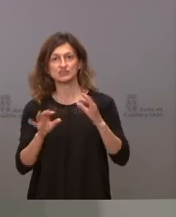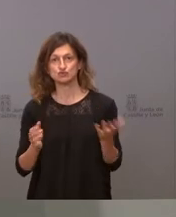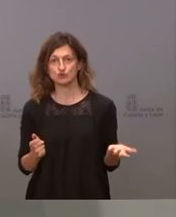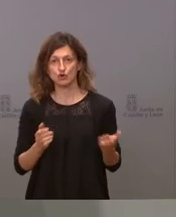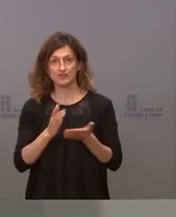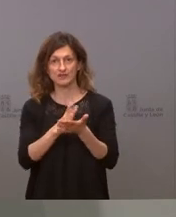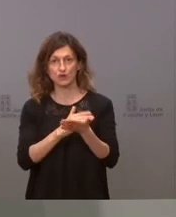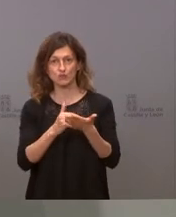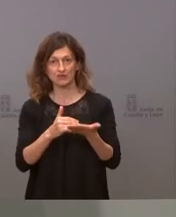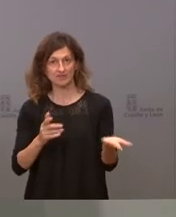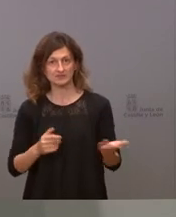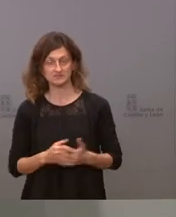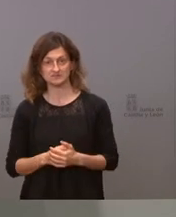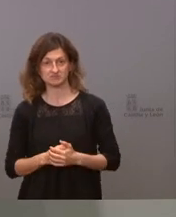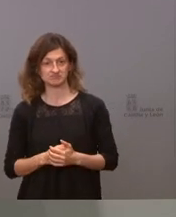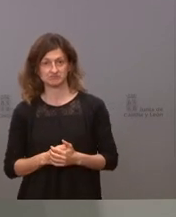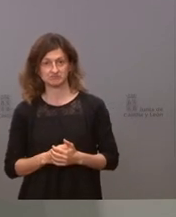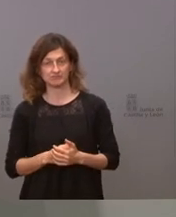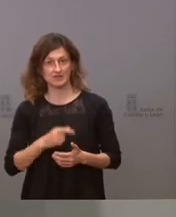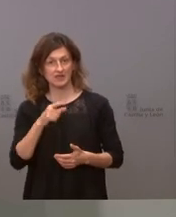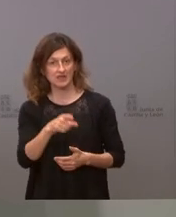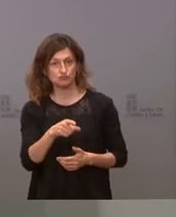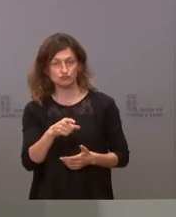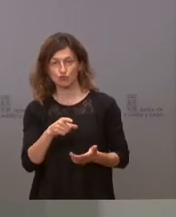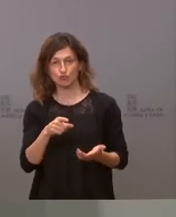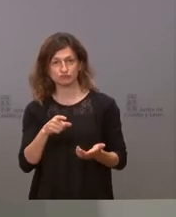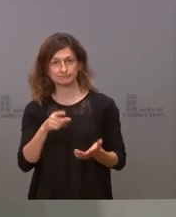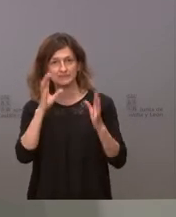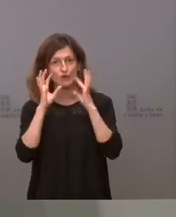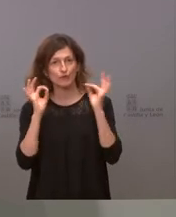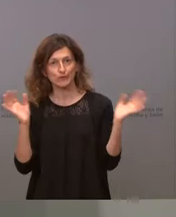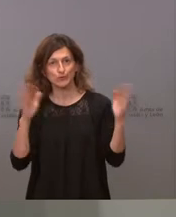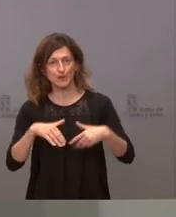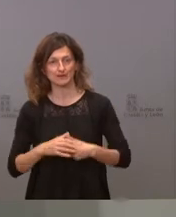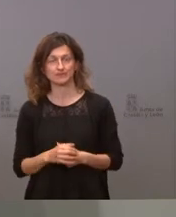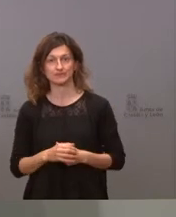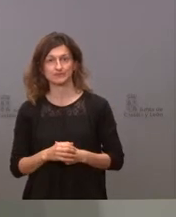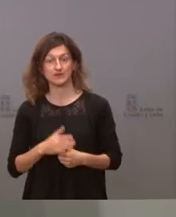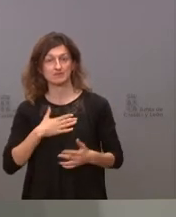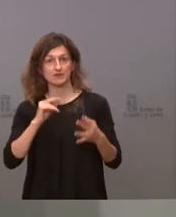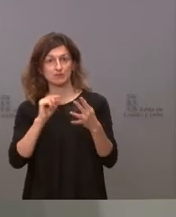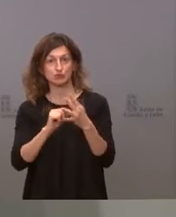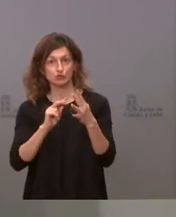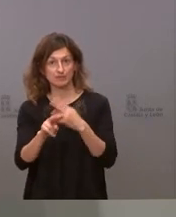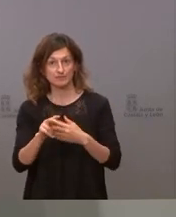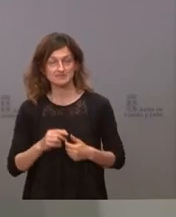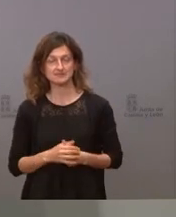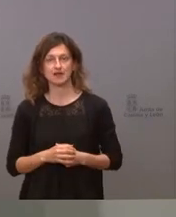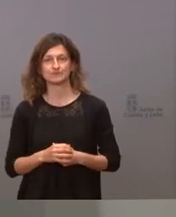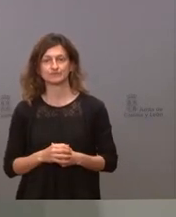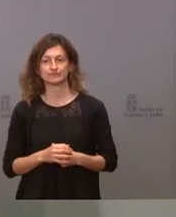comunidades esto no tiene mucho sentido desde nuestro punto de vista como ya